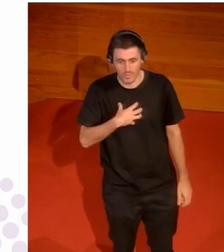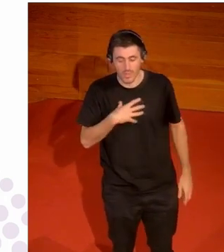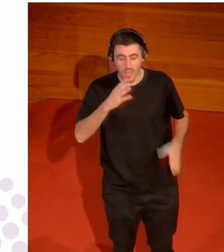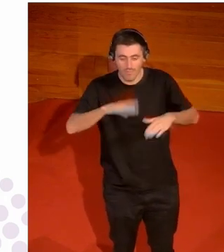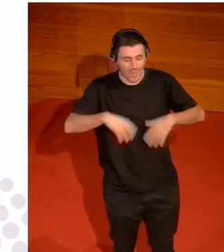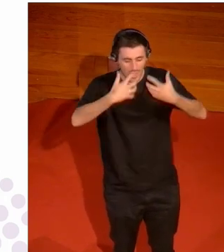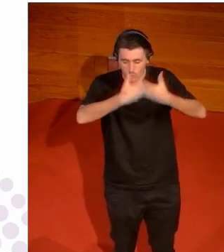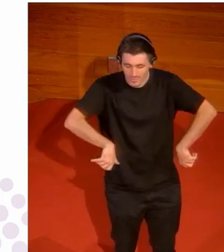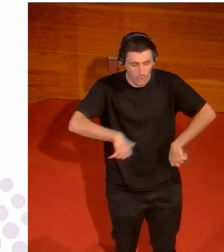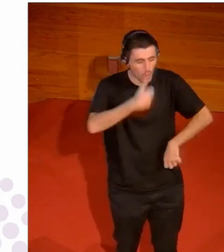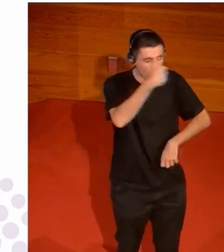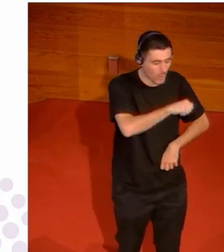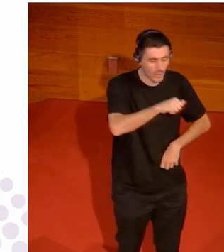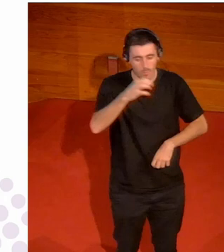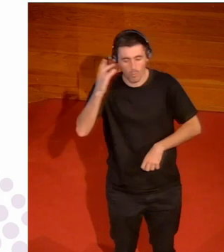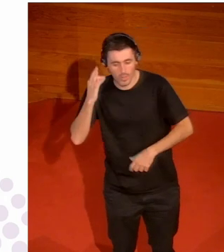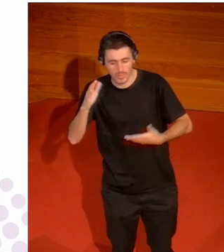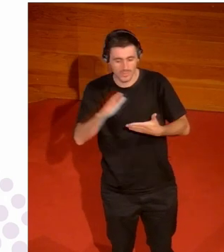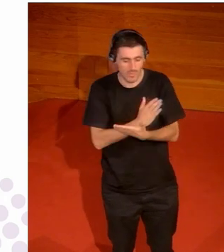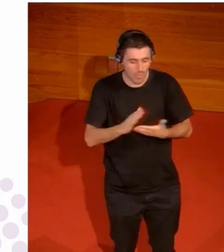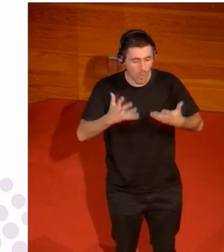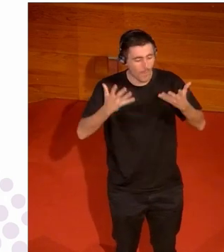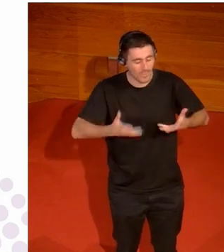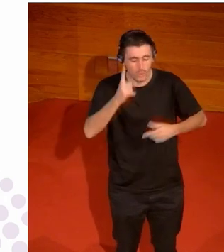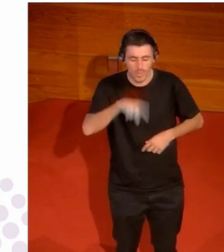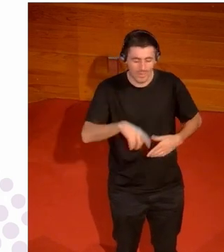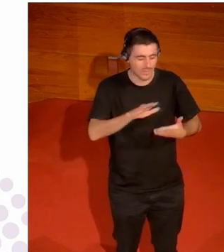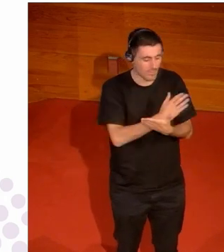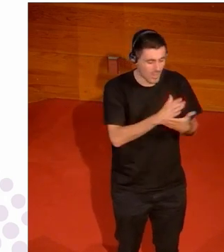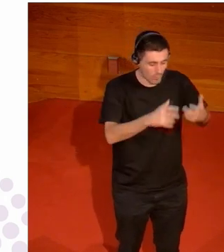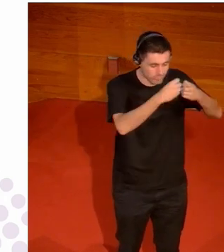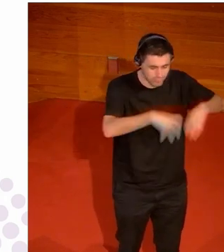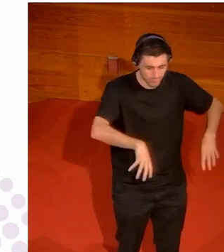o mujer y por peso para que haya igualdad y haya seguridad en esa competición